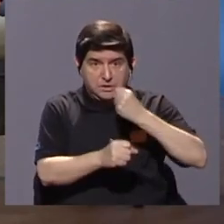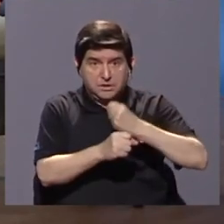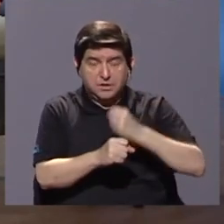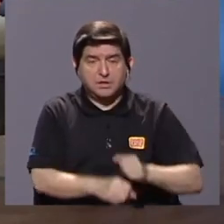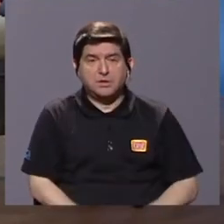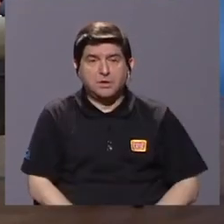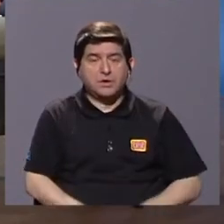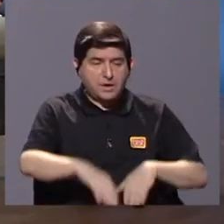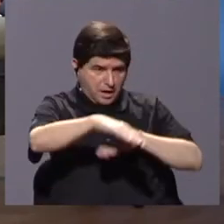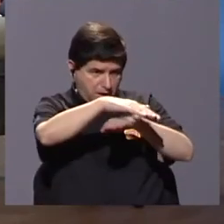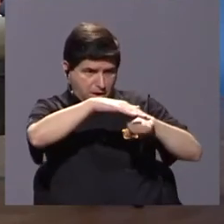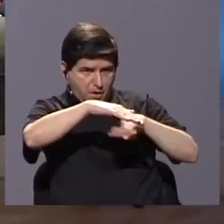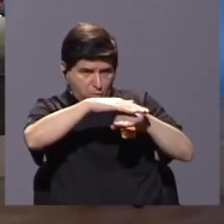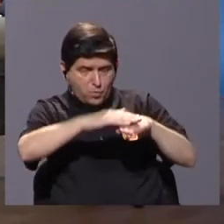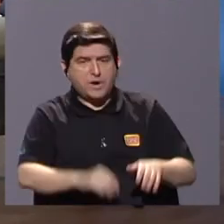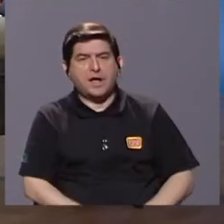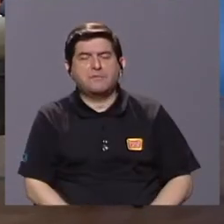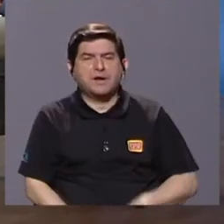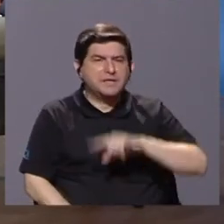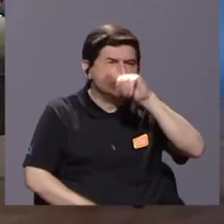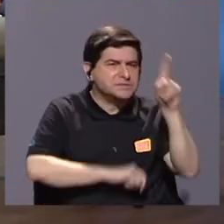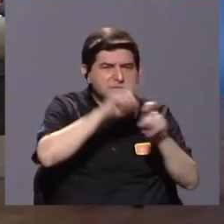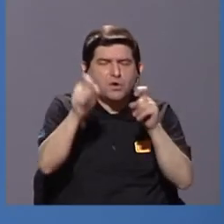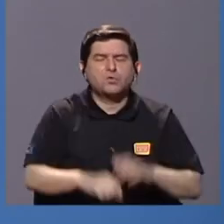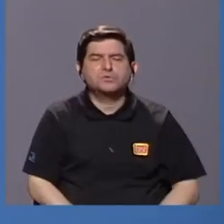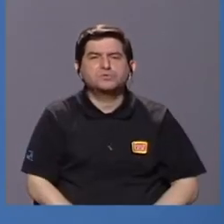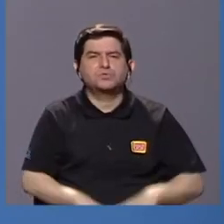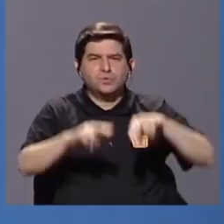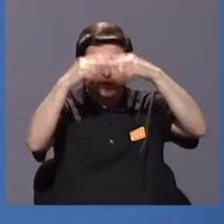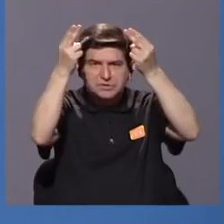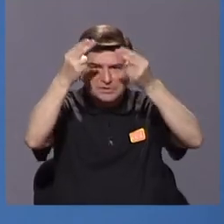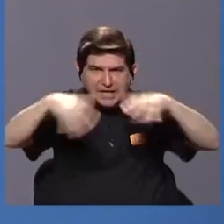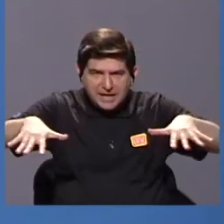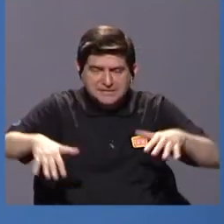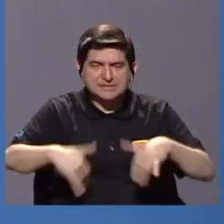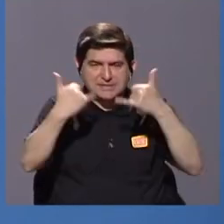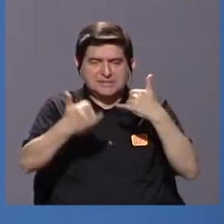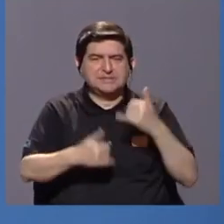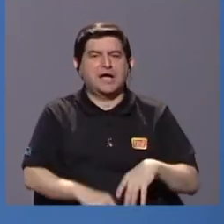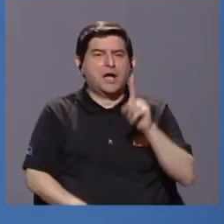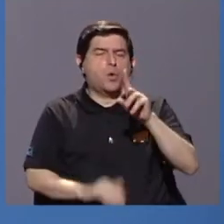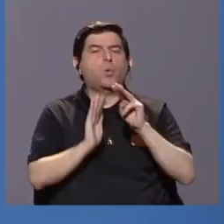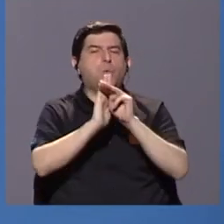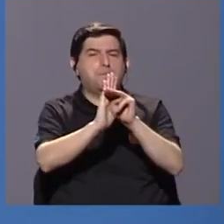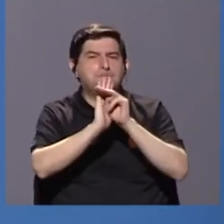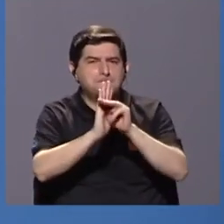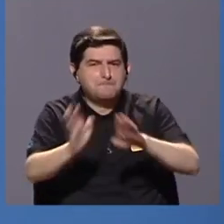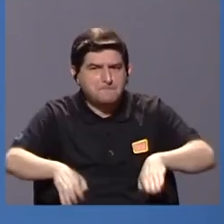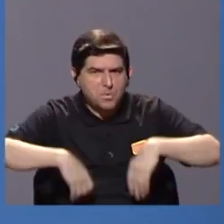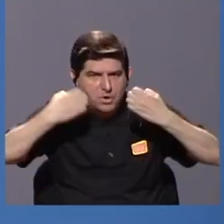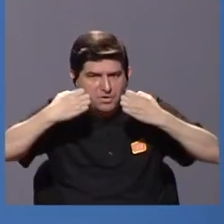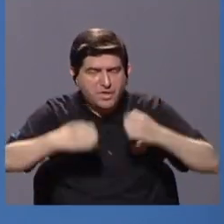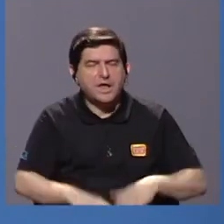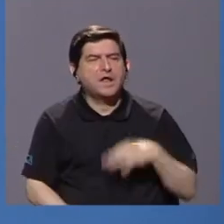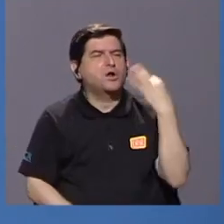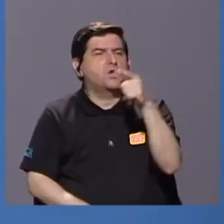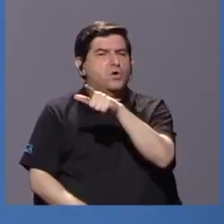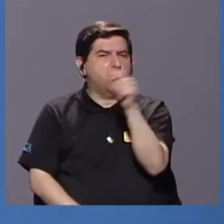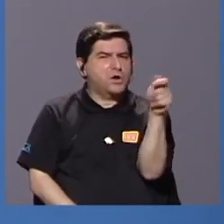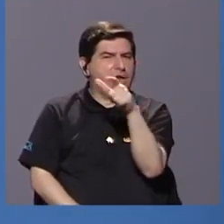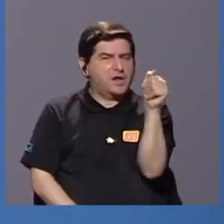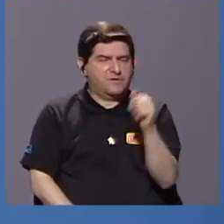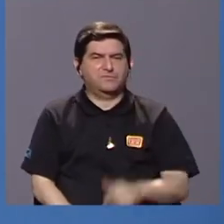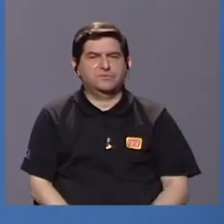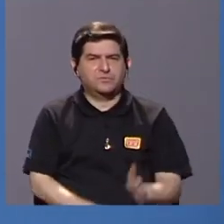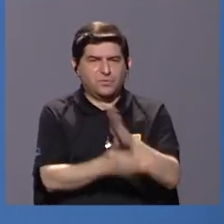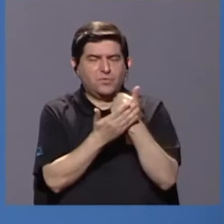la plataforma para consultas online del diccionario. Ya hay un prototipo y esperamos que en los próximos meses, por